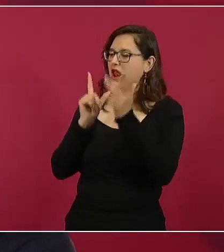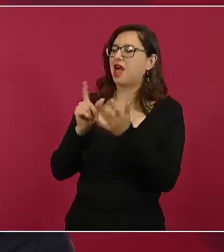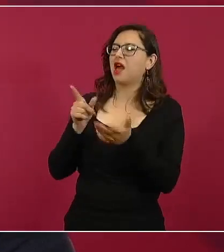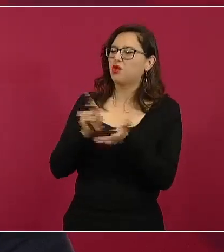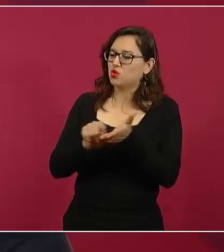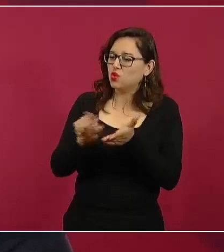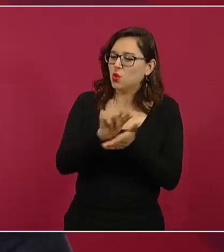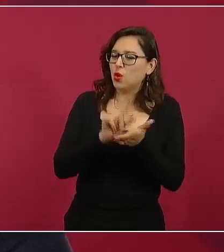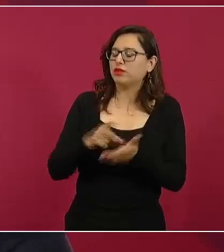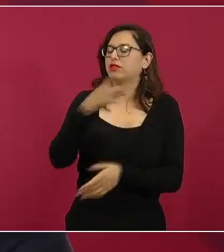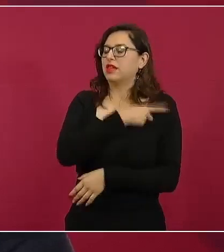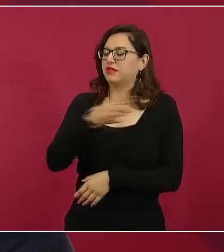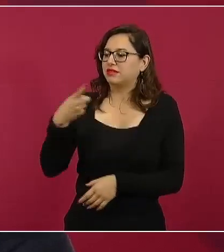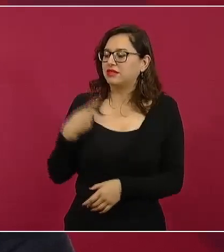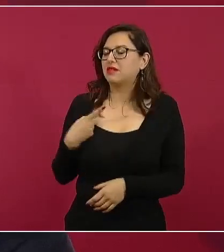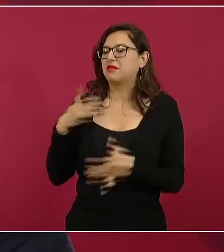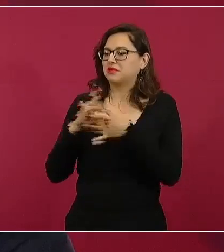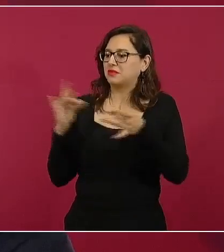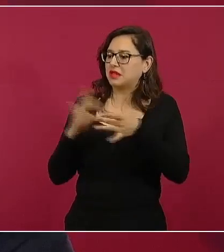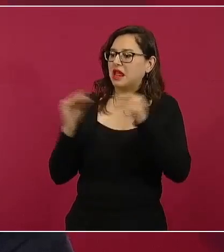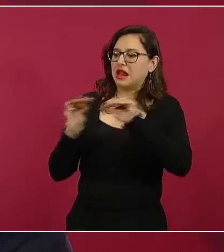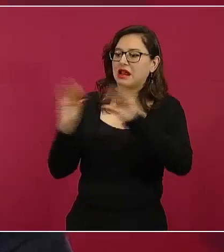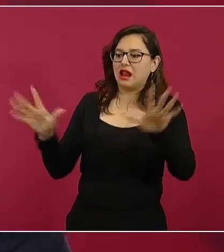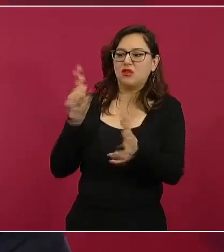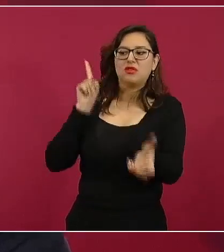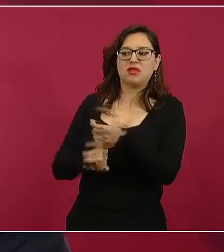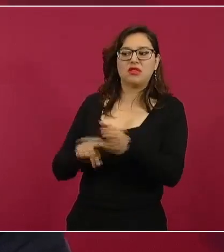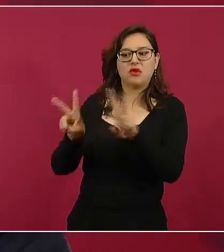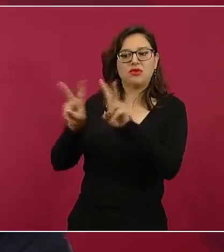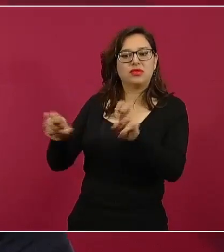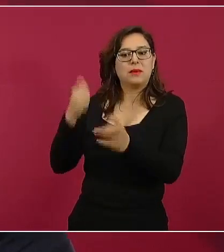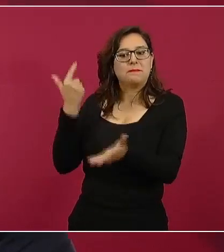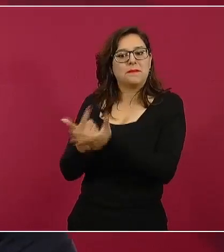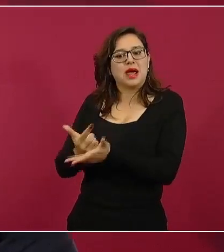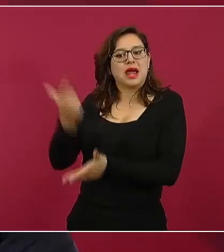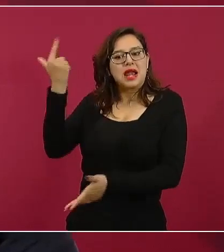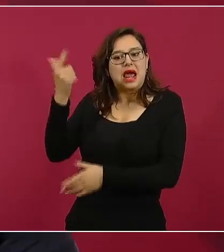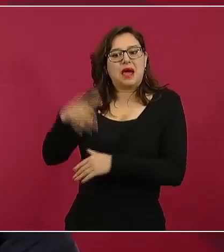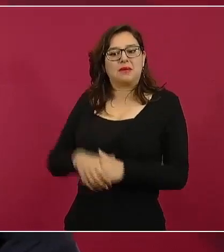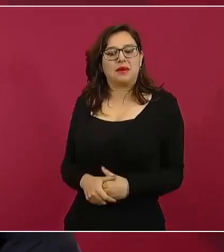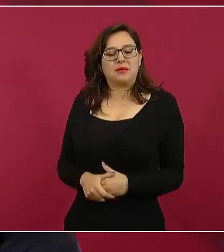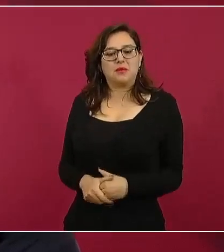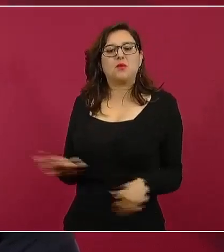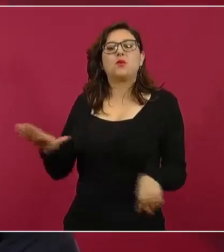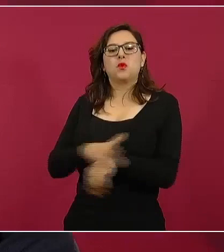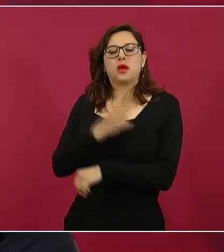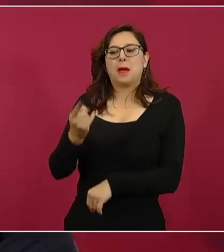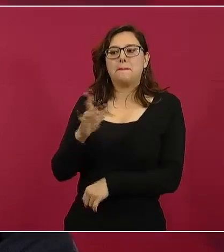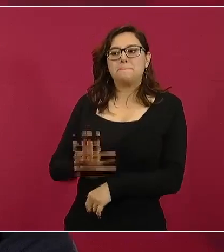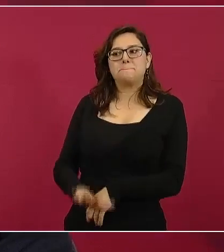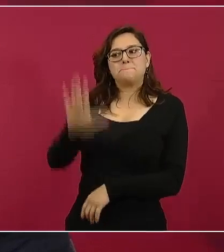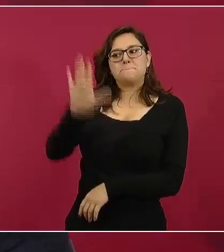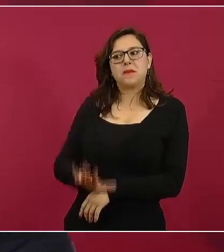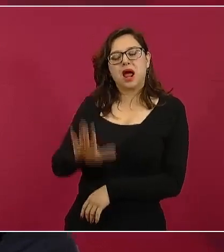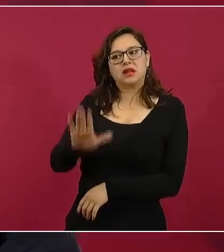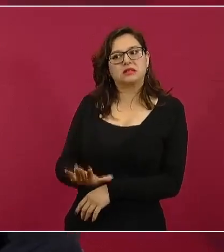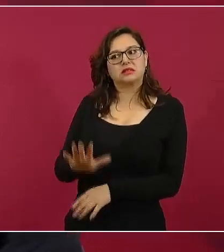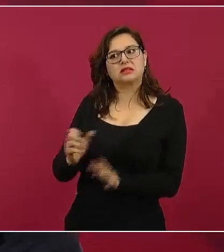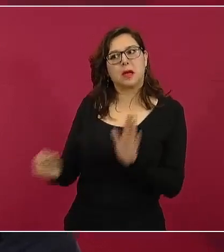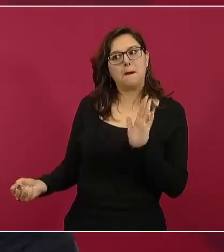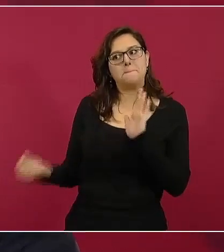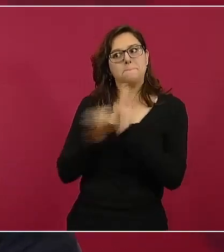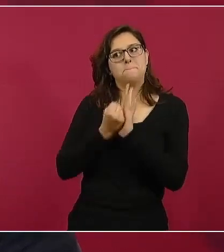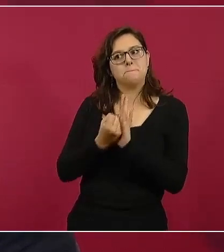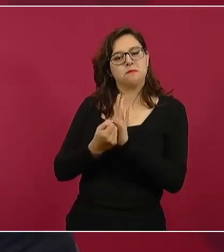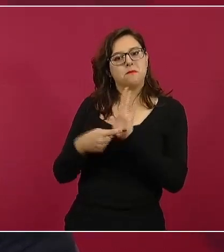porque es muy grave, porque es como una especie de fichaje por la opinión